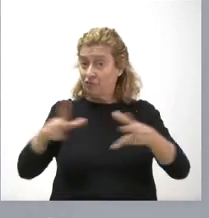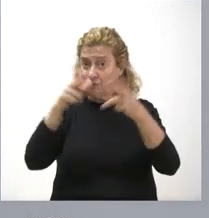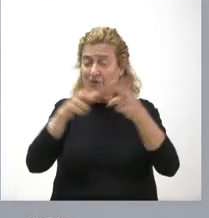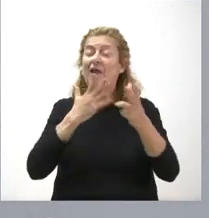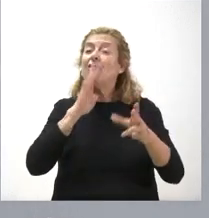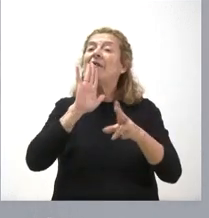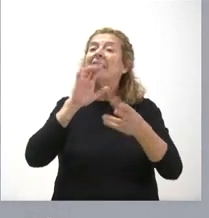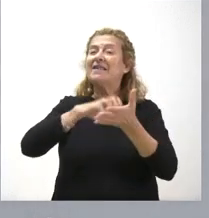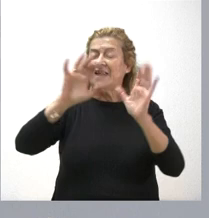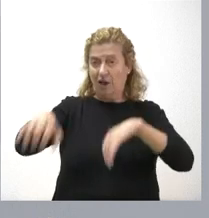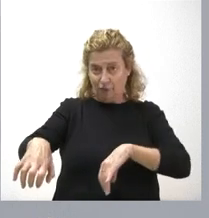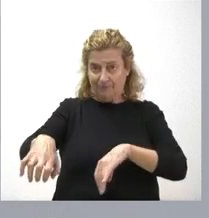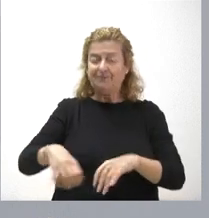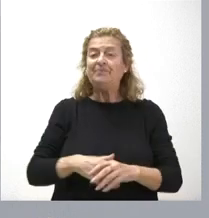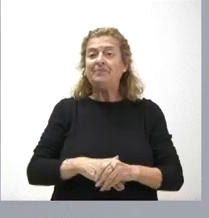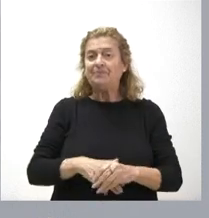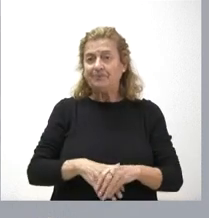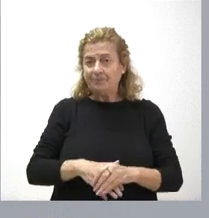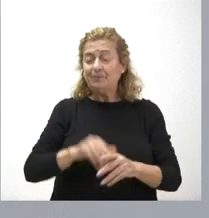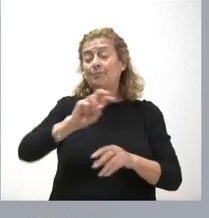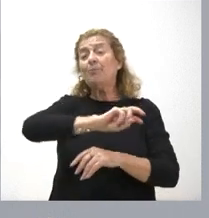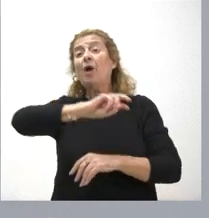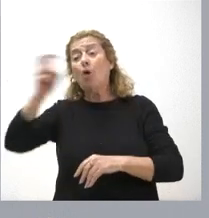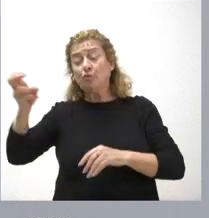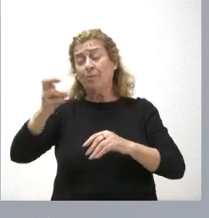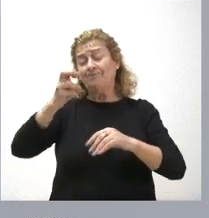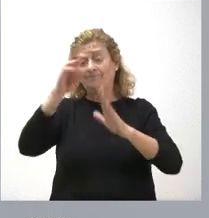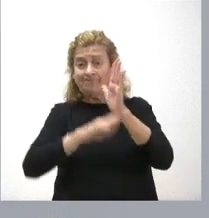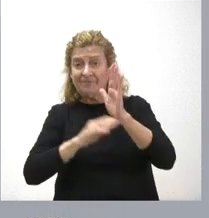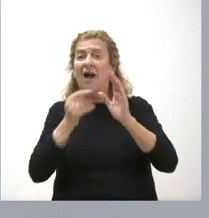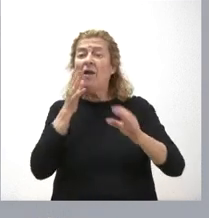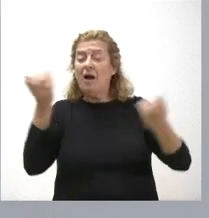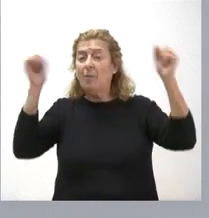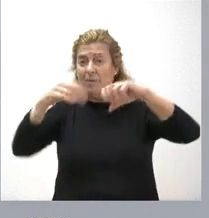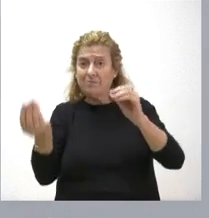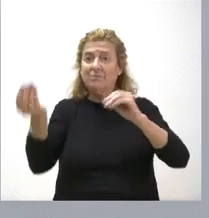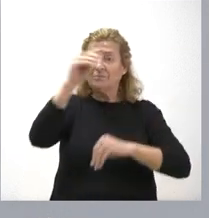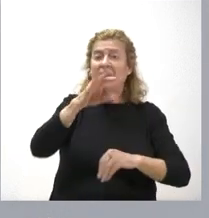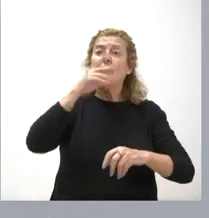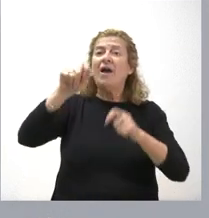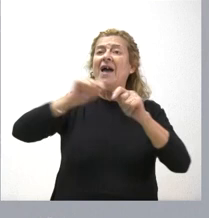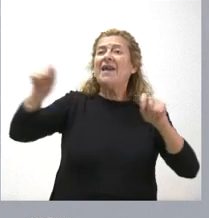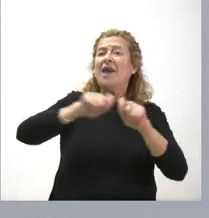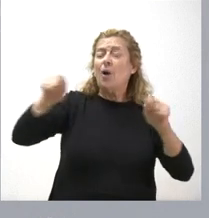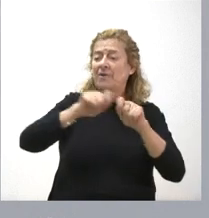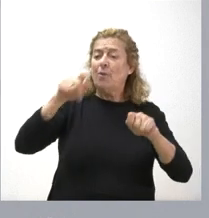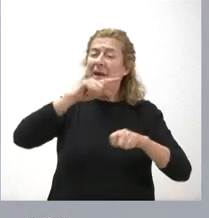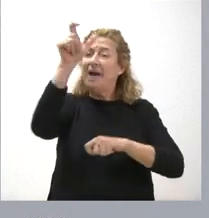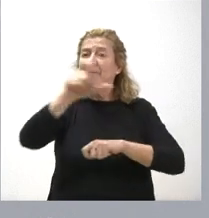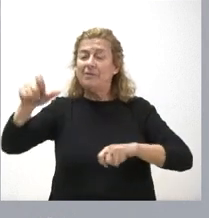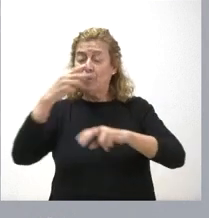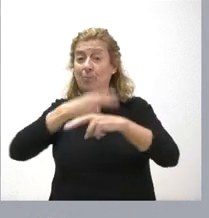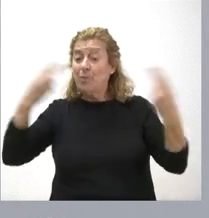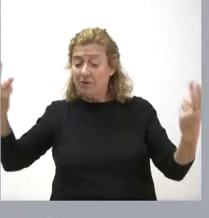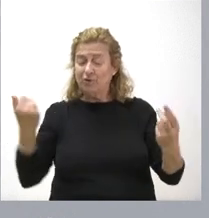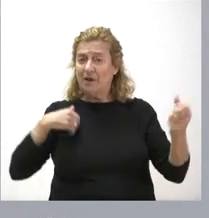Castilla y León. En otro orden de cosas, se aprueba el incremento de las indemnizaciones por kilometraje para los empleados públicos, que será de aplicación a